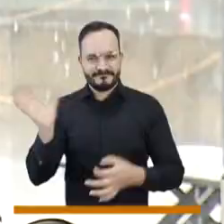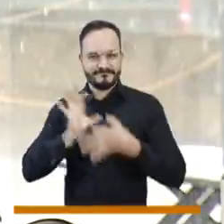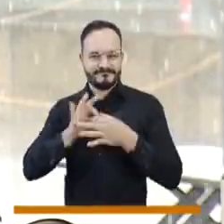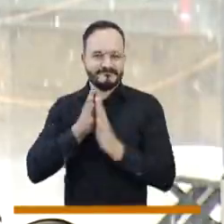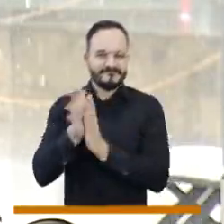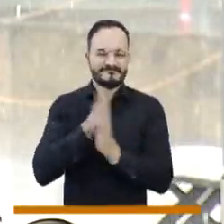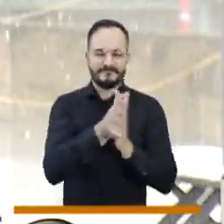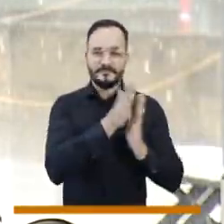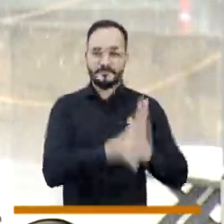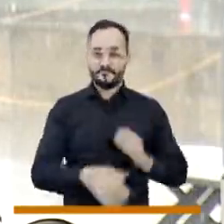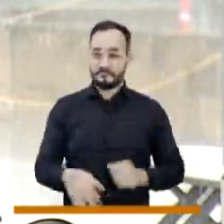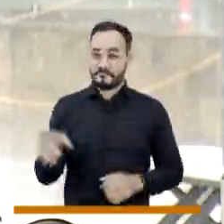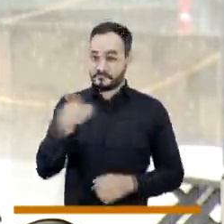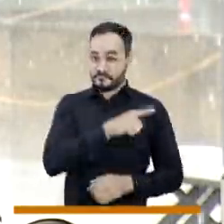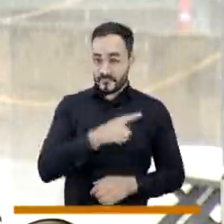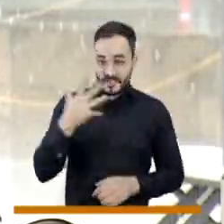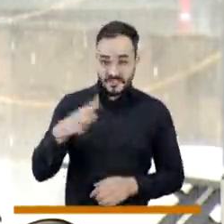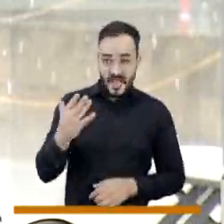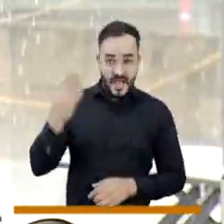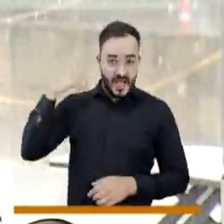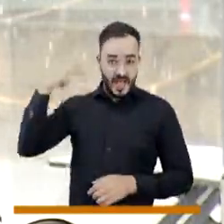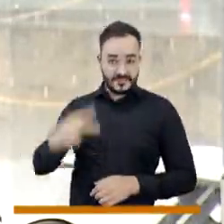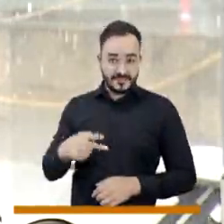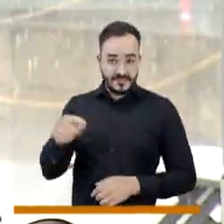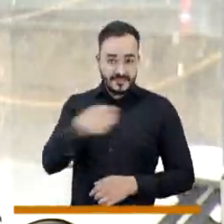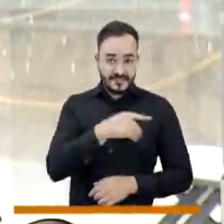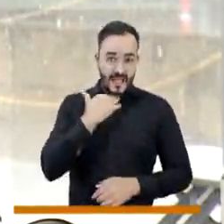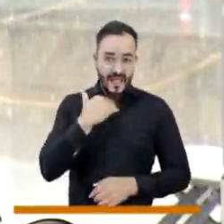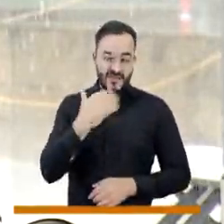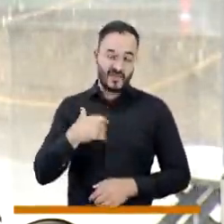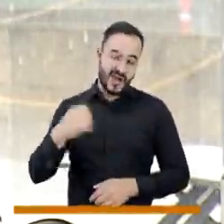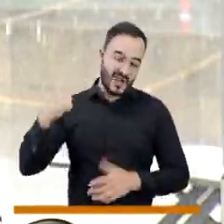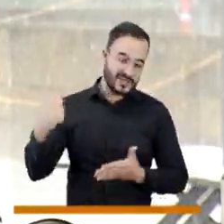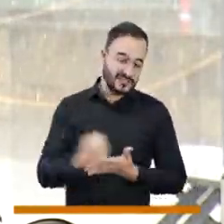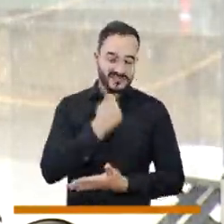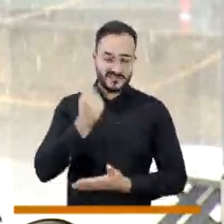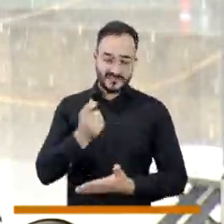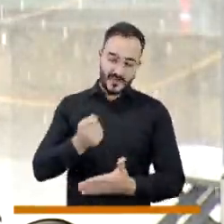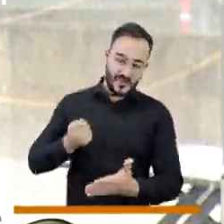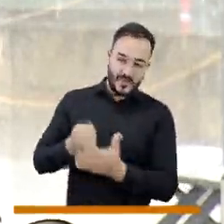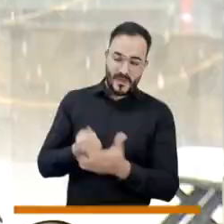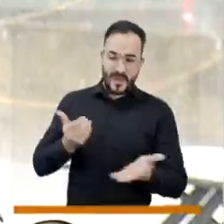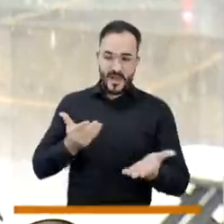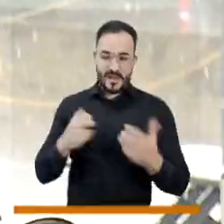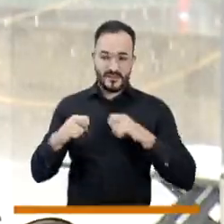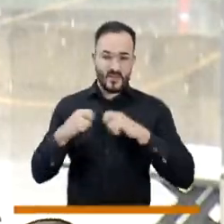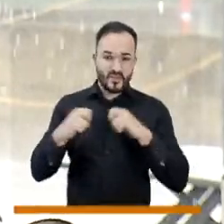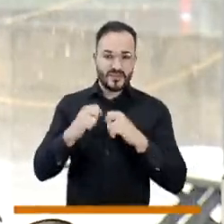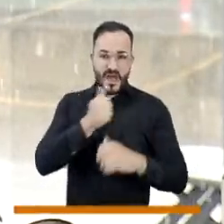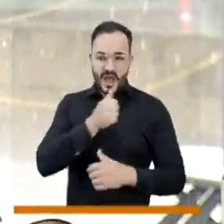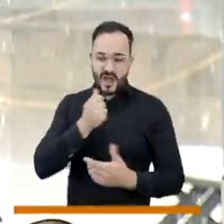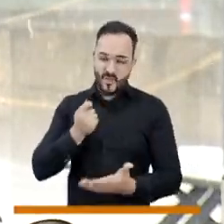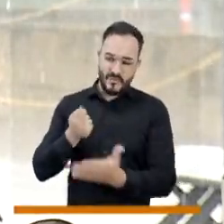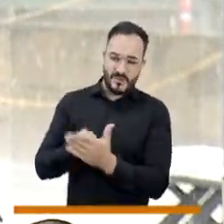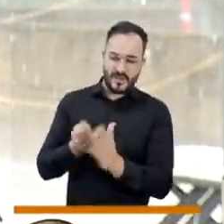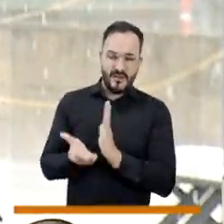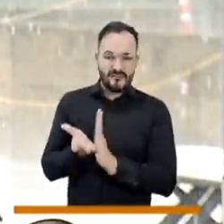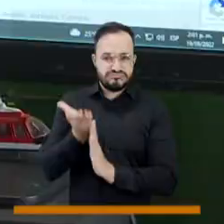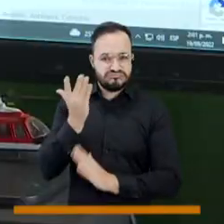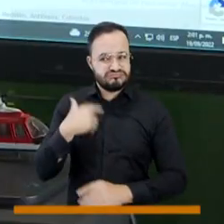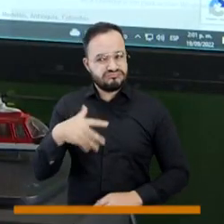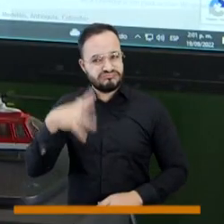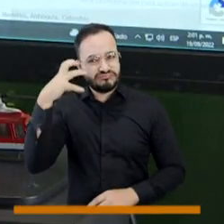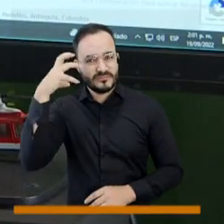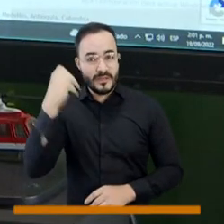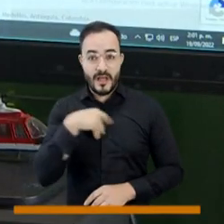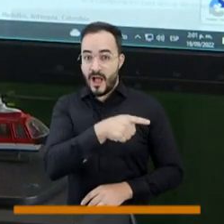renegado duro o pasito por el cobro de las tarifas de servicios públicos? ¿Por qué suben? ¿Es aquí en